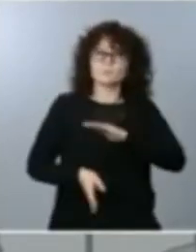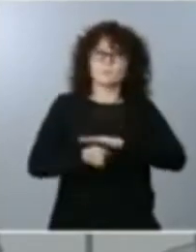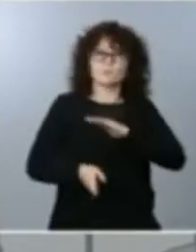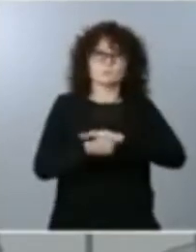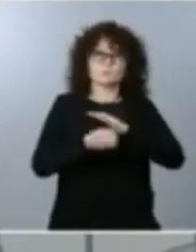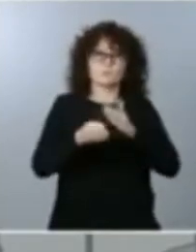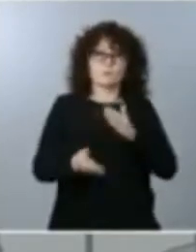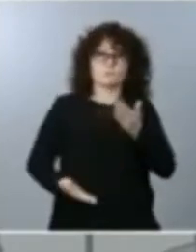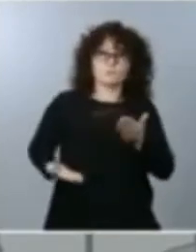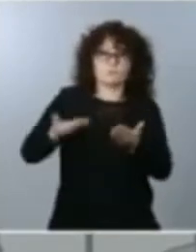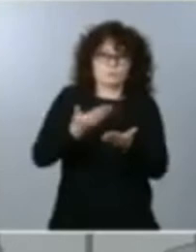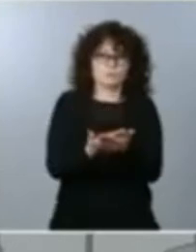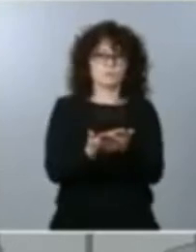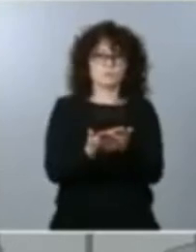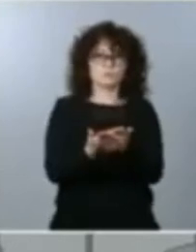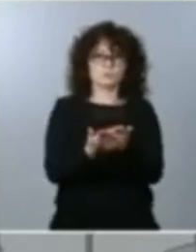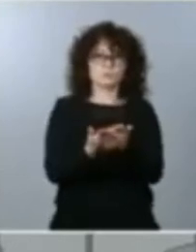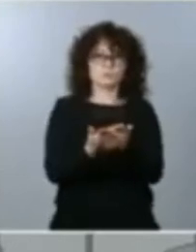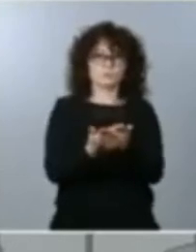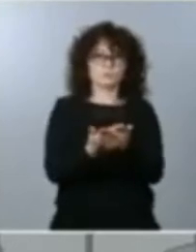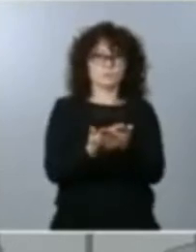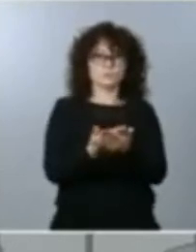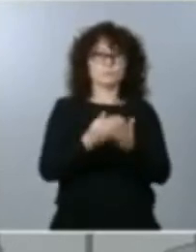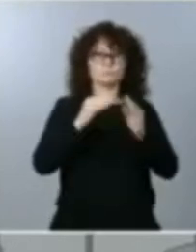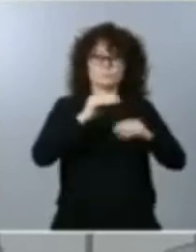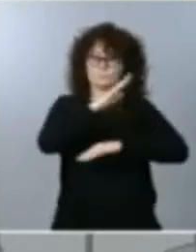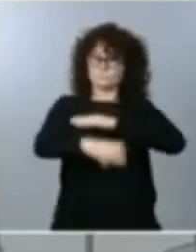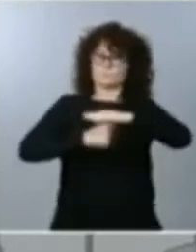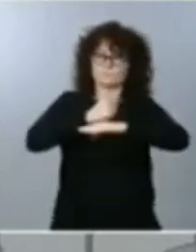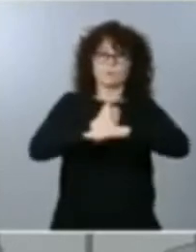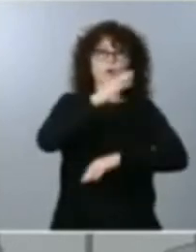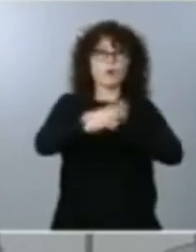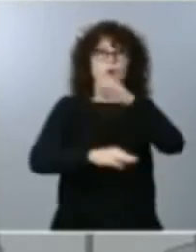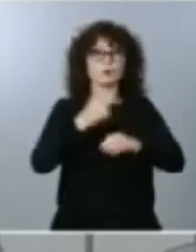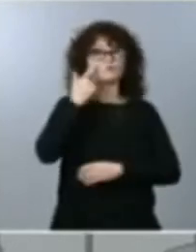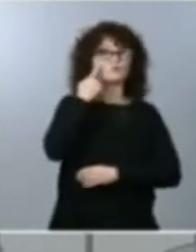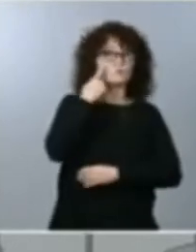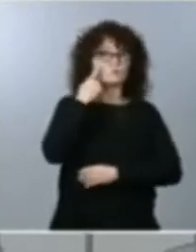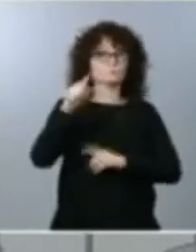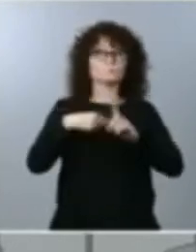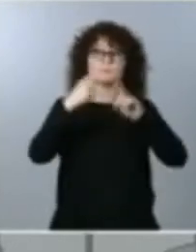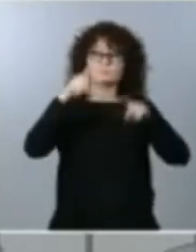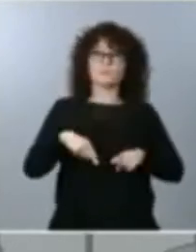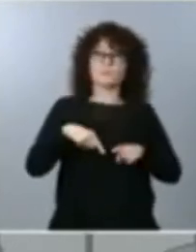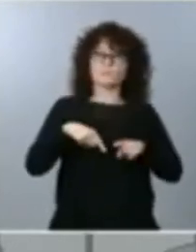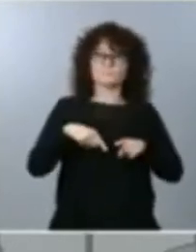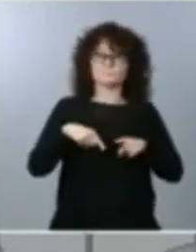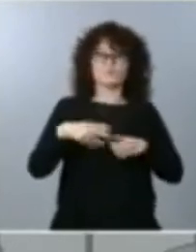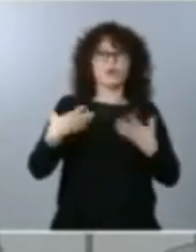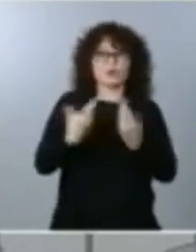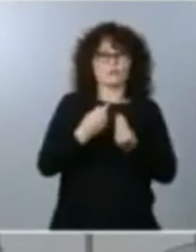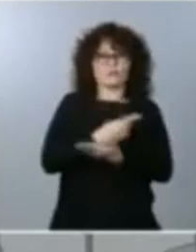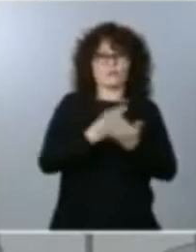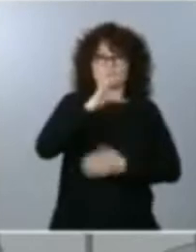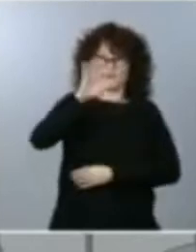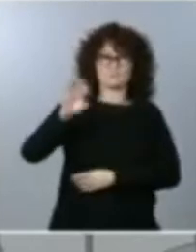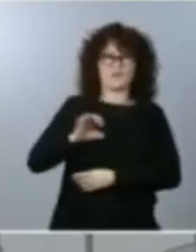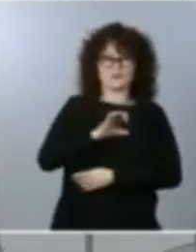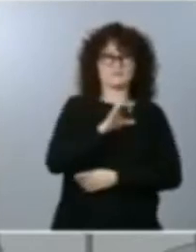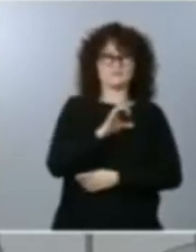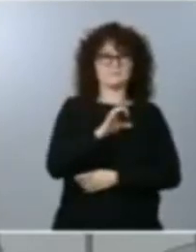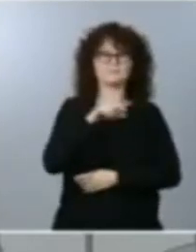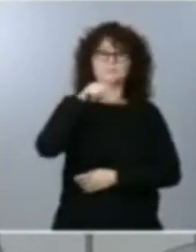a ella y en cuyo máximo órgano, además de supervisión, participamos junto con otros 16 países. Este es un proyecto incardinado precisamente